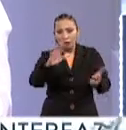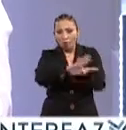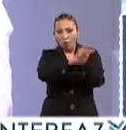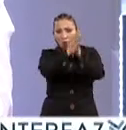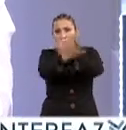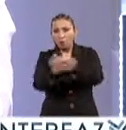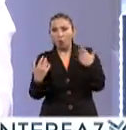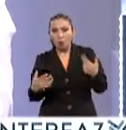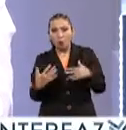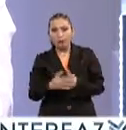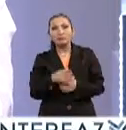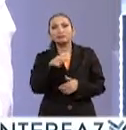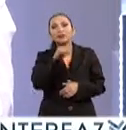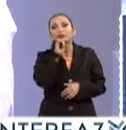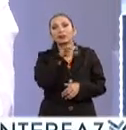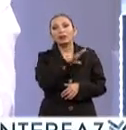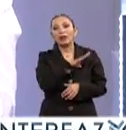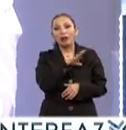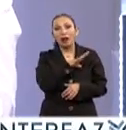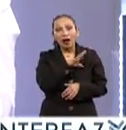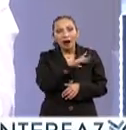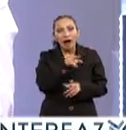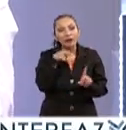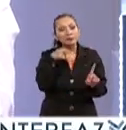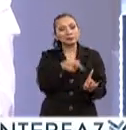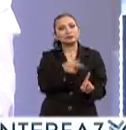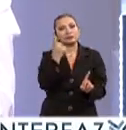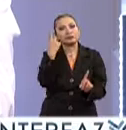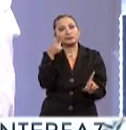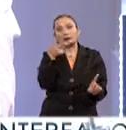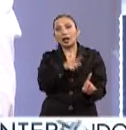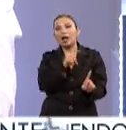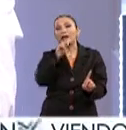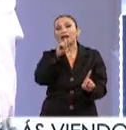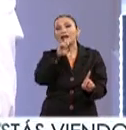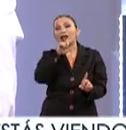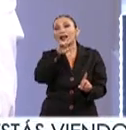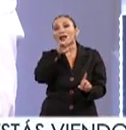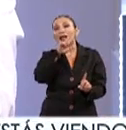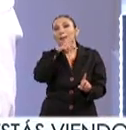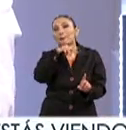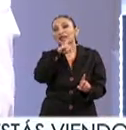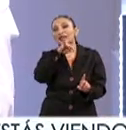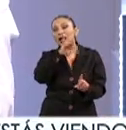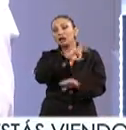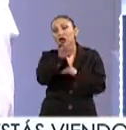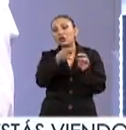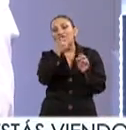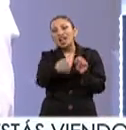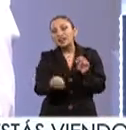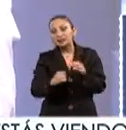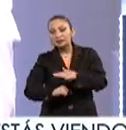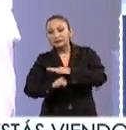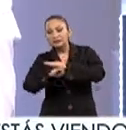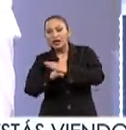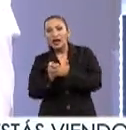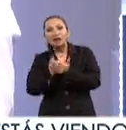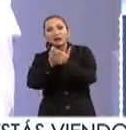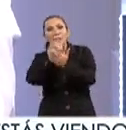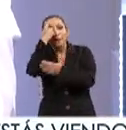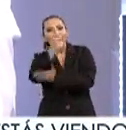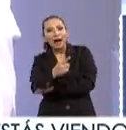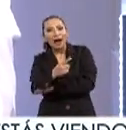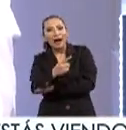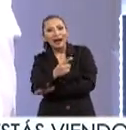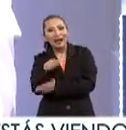avanzando, está, precisamente, lo correspondiente a la telemática y toda la logística de soporte para poder